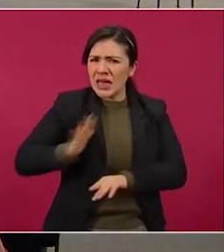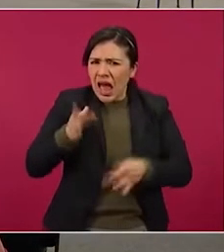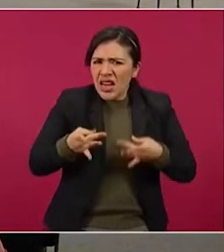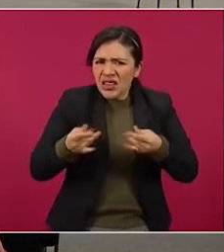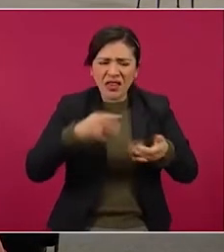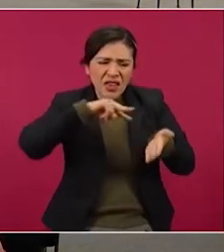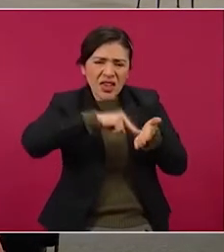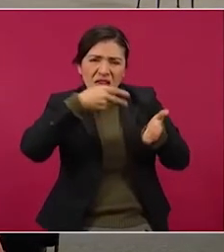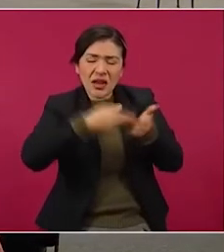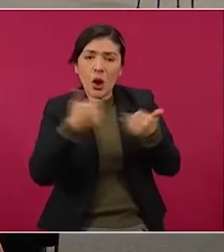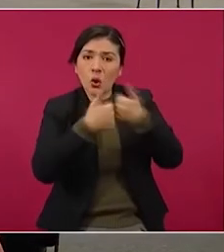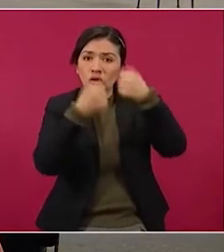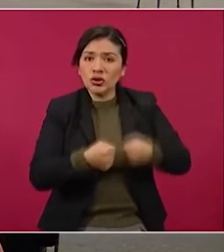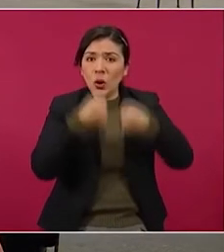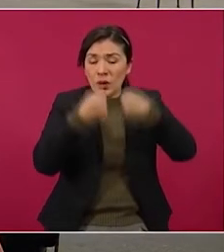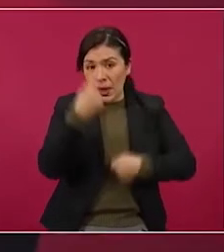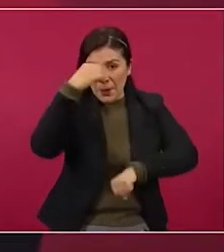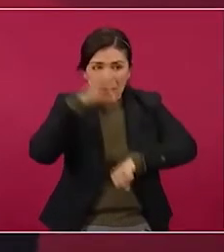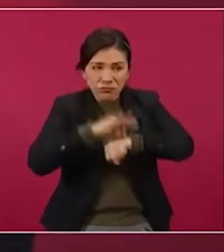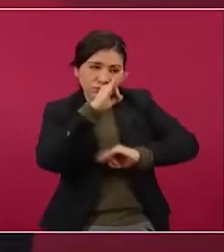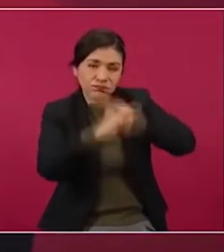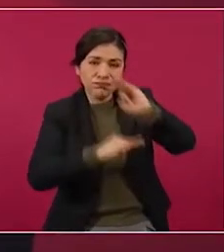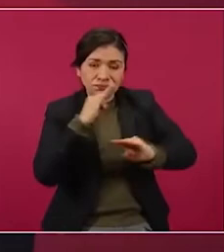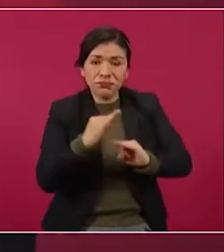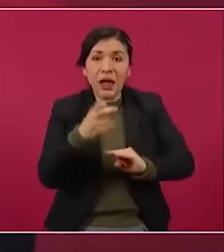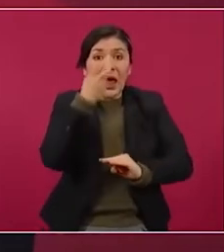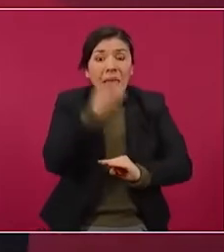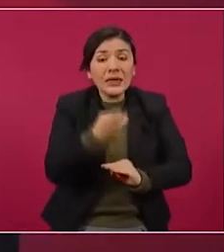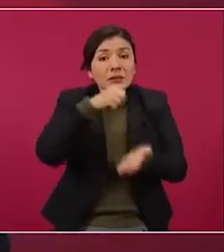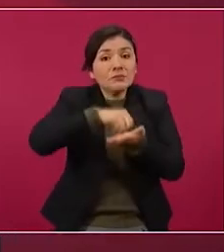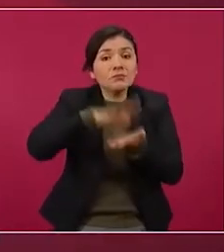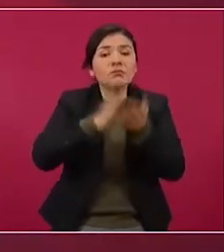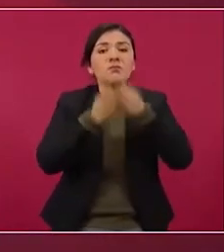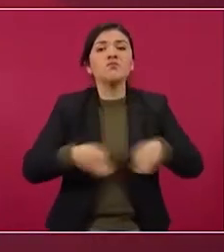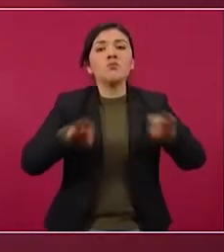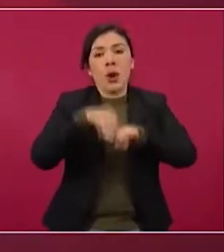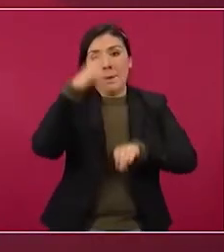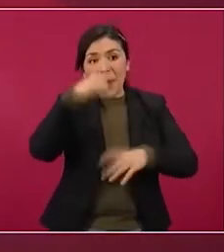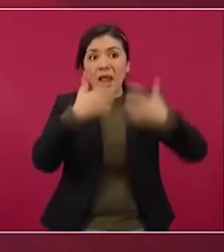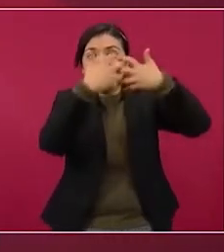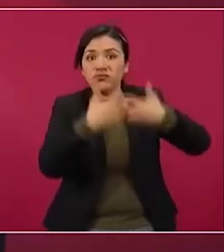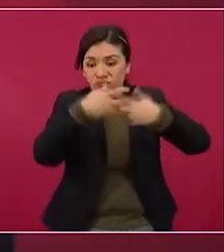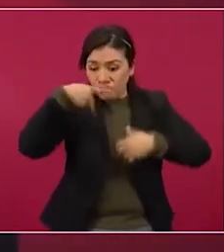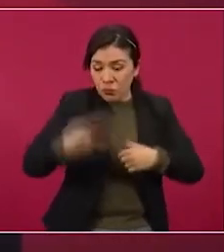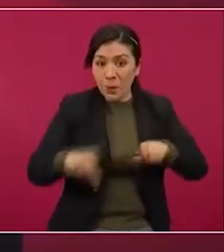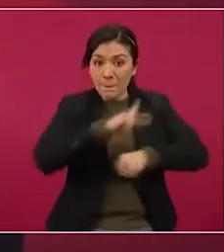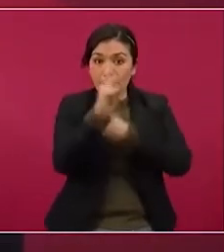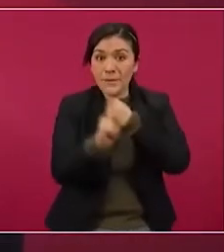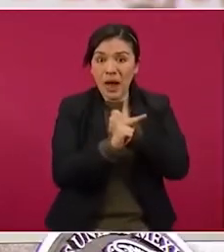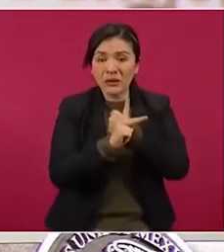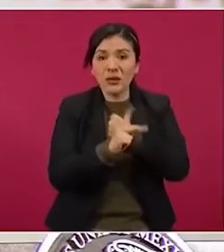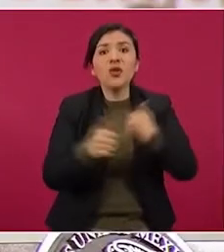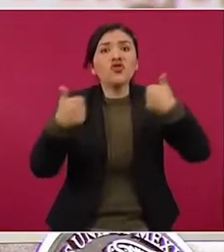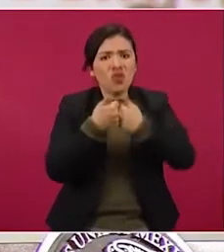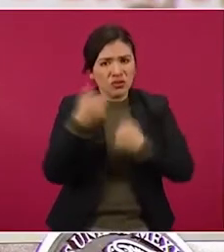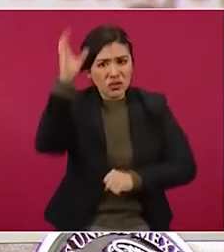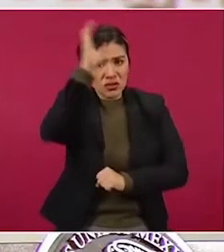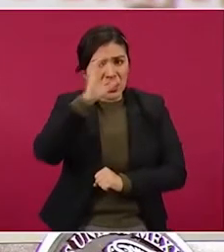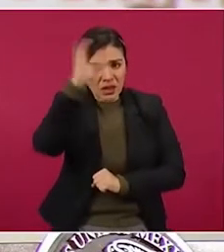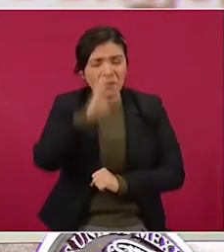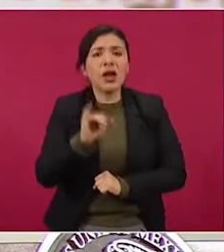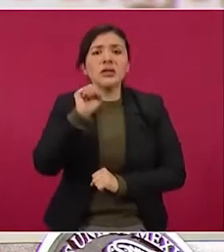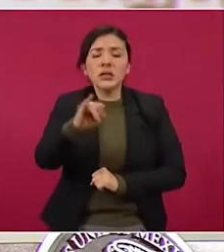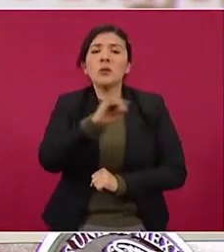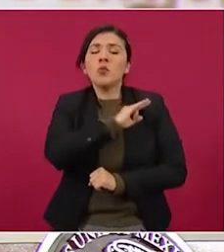ingeniería y seguridad biomédica, sientan las bases para una industria nacional de base científica